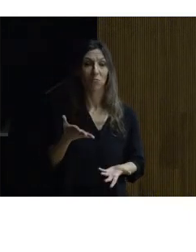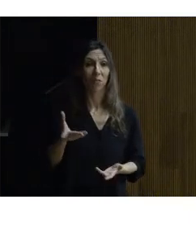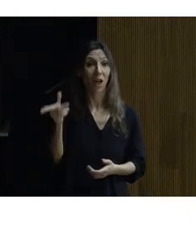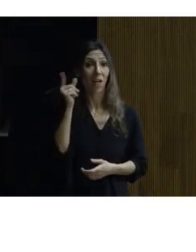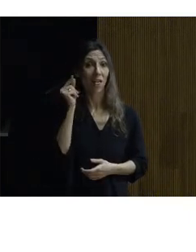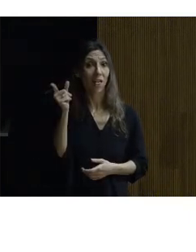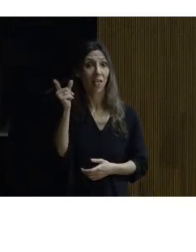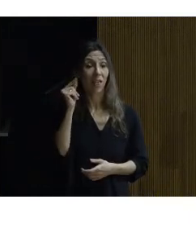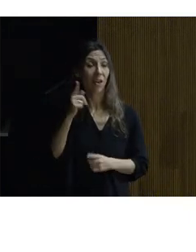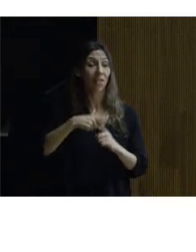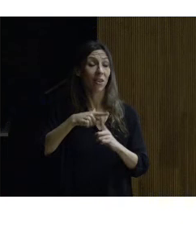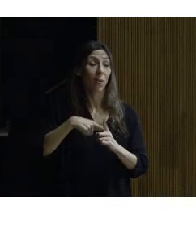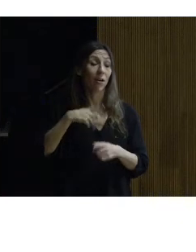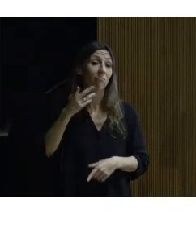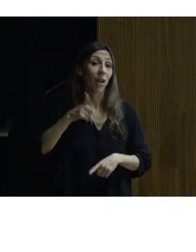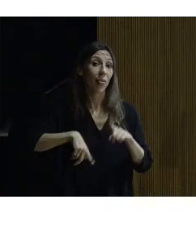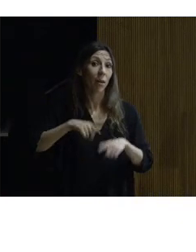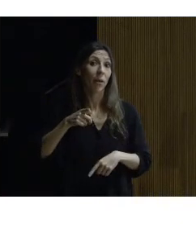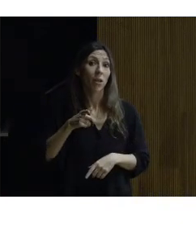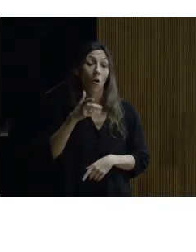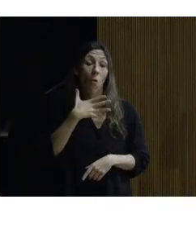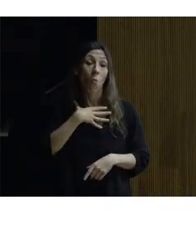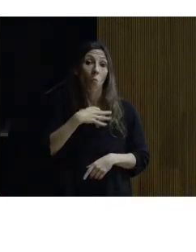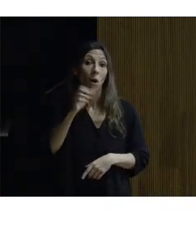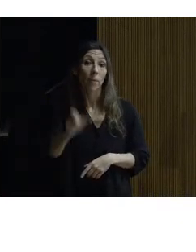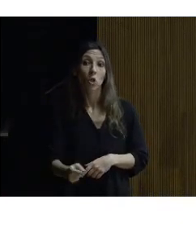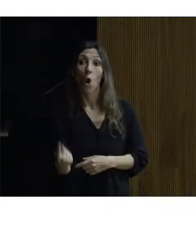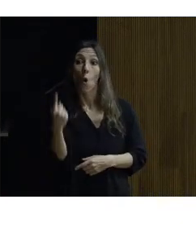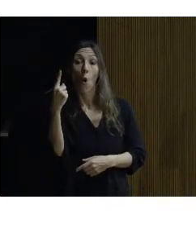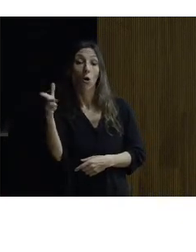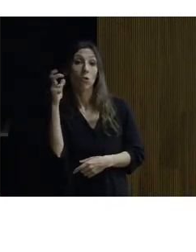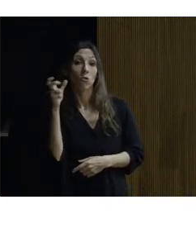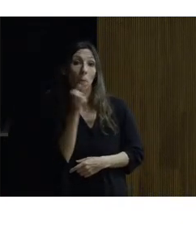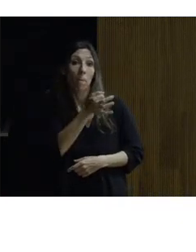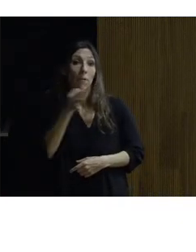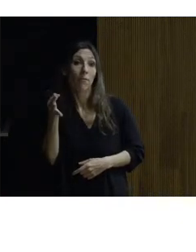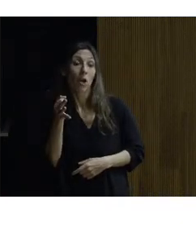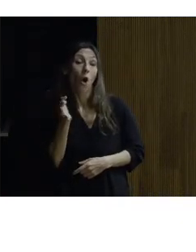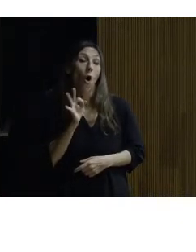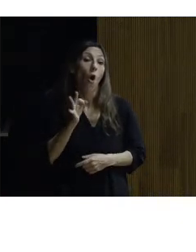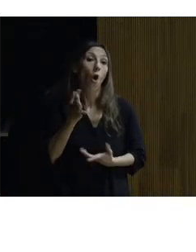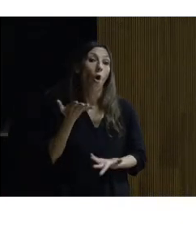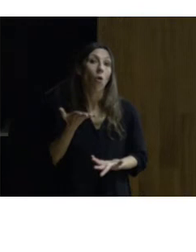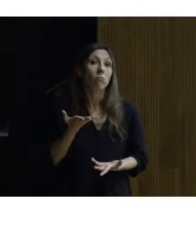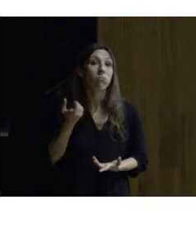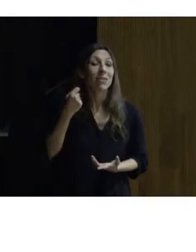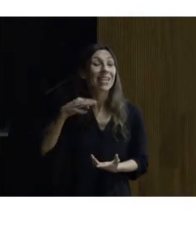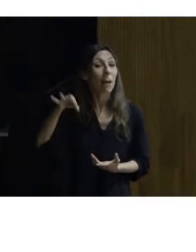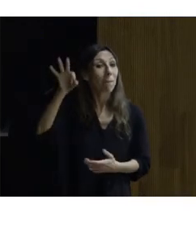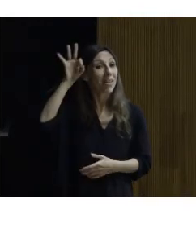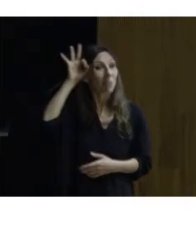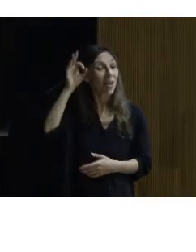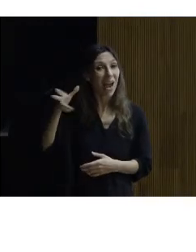distintos niveles y hay alguien que pueda escucharlo bien con esa prótesis pues con una pérdida mayor o con un implante coclear no lo va a escuchar